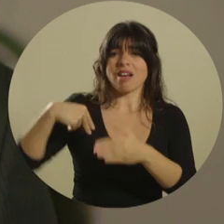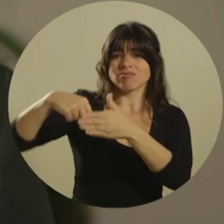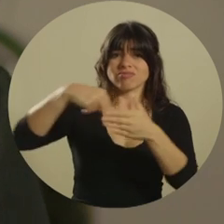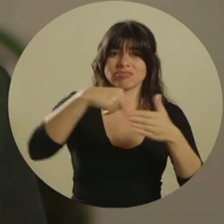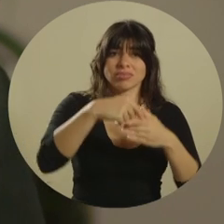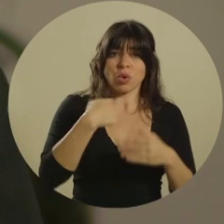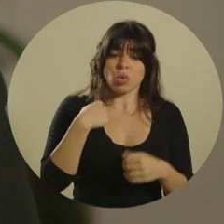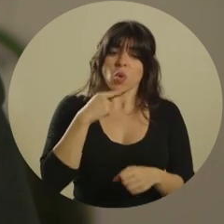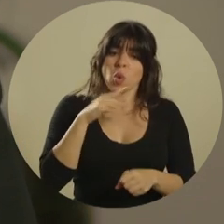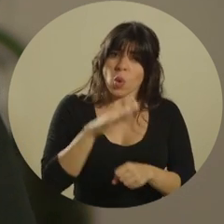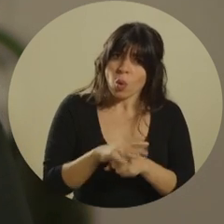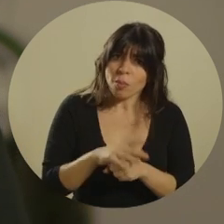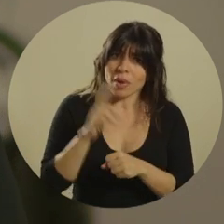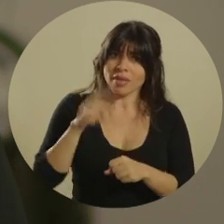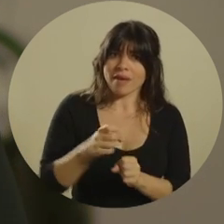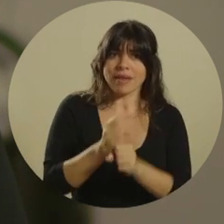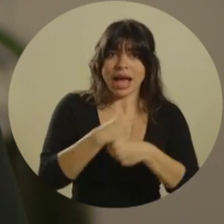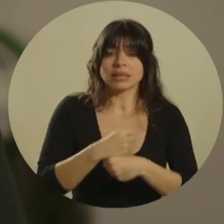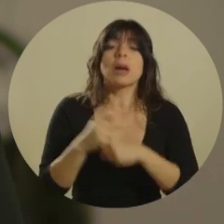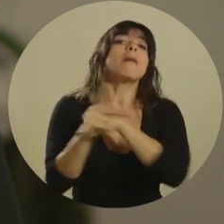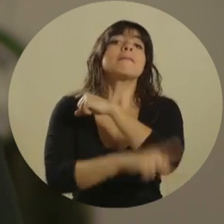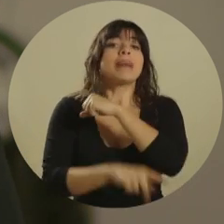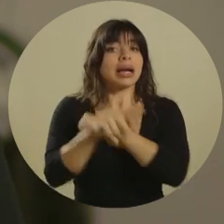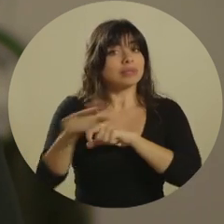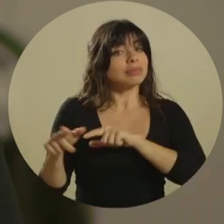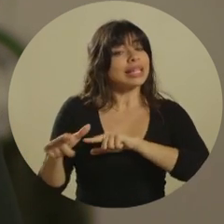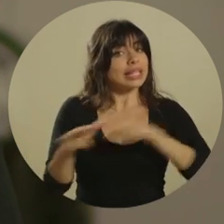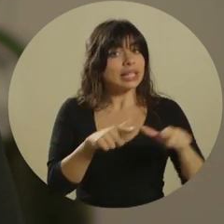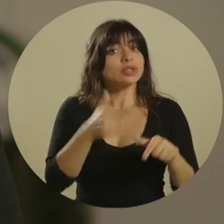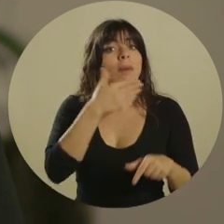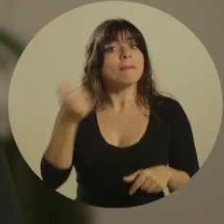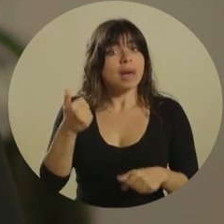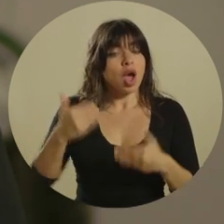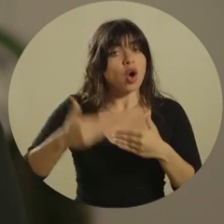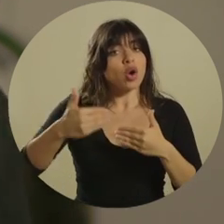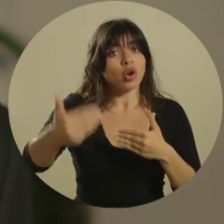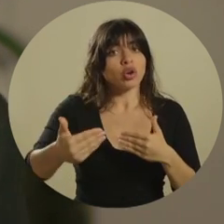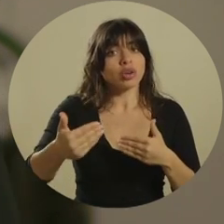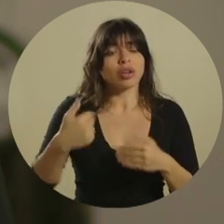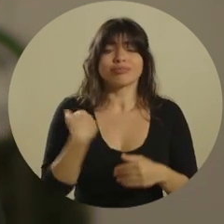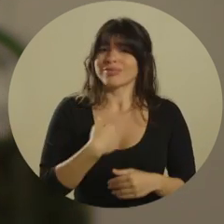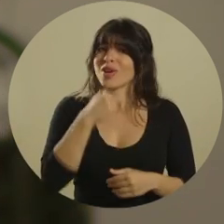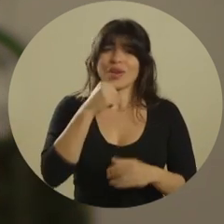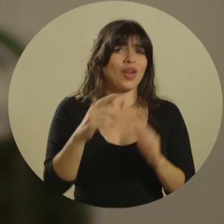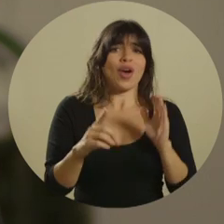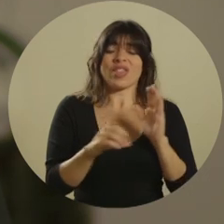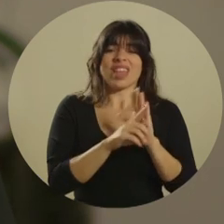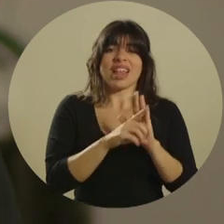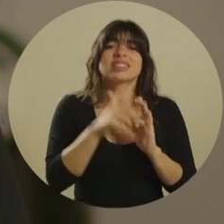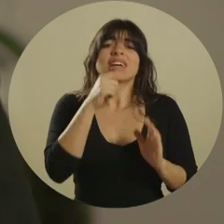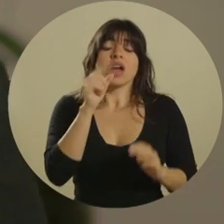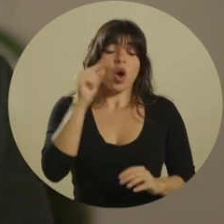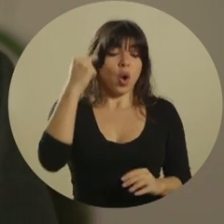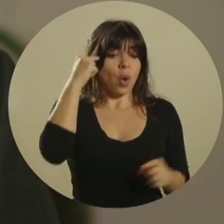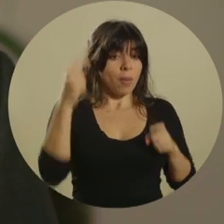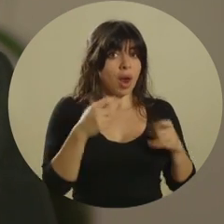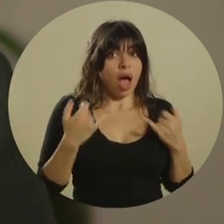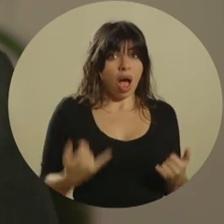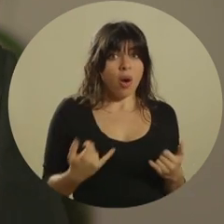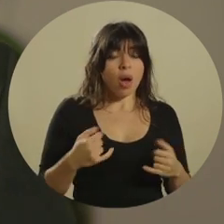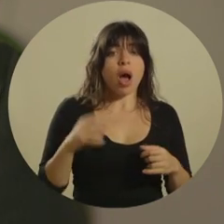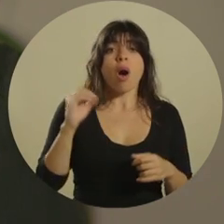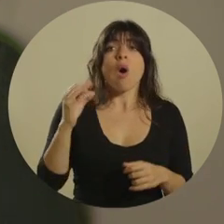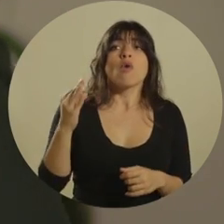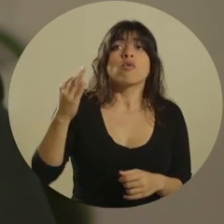que cumpla con este compromiso. El país está listo para mejores horas y no tenemos derecho, ni quienes gobernamos